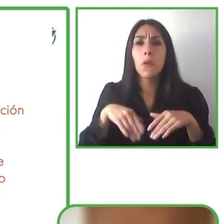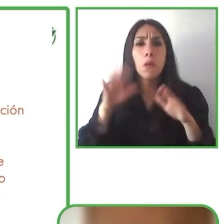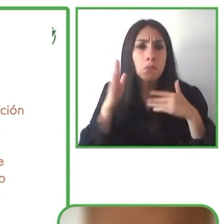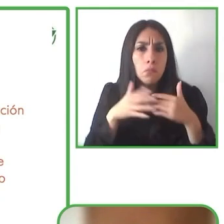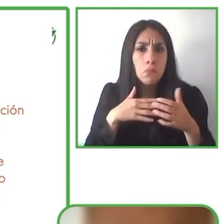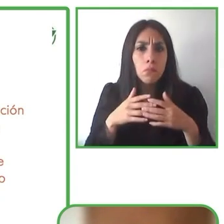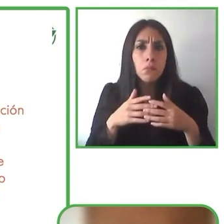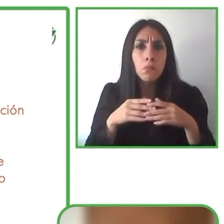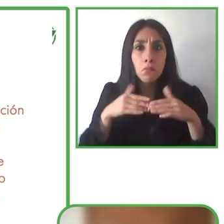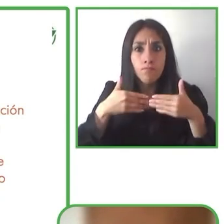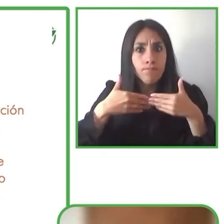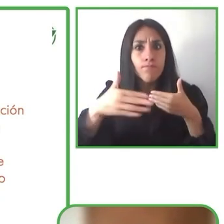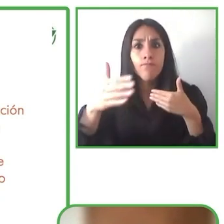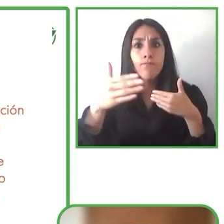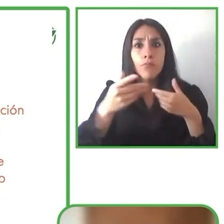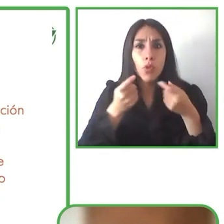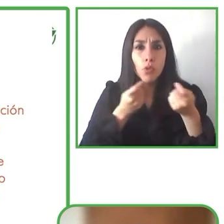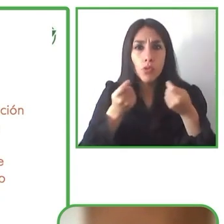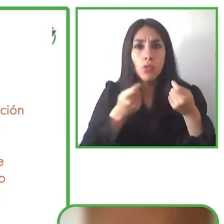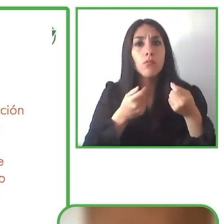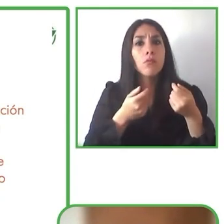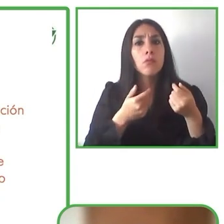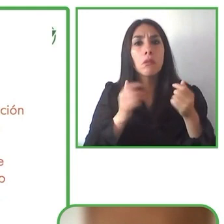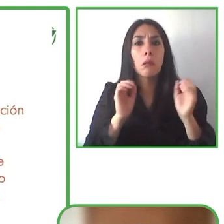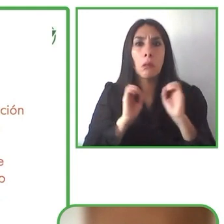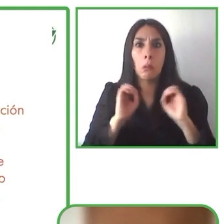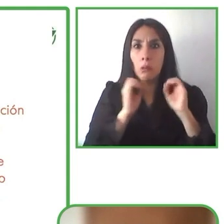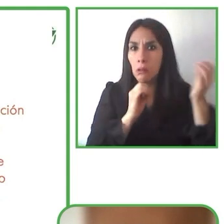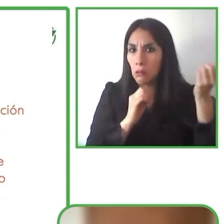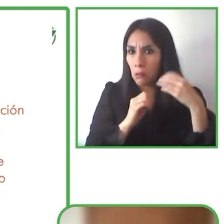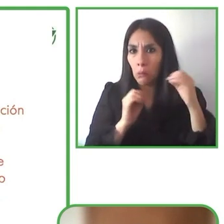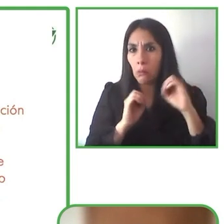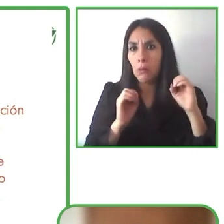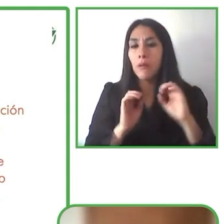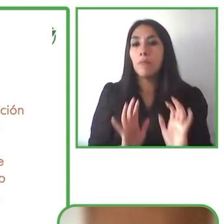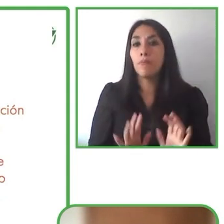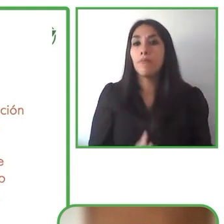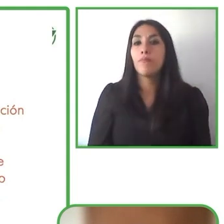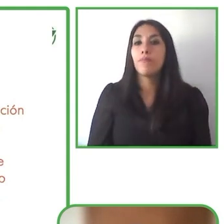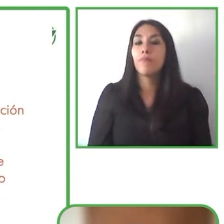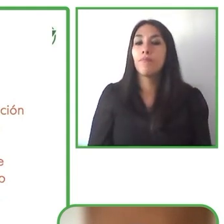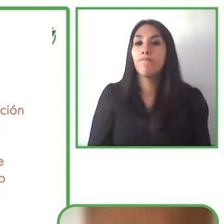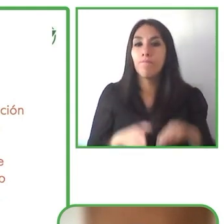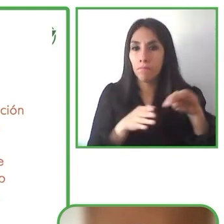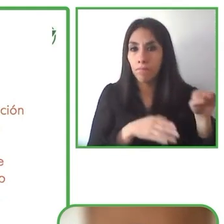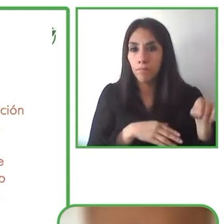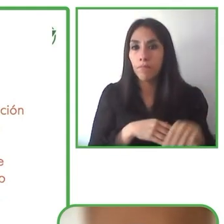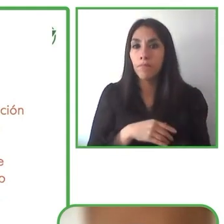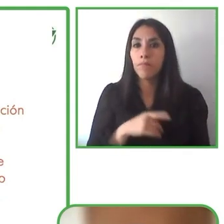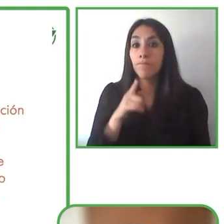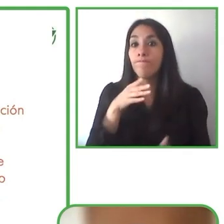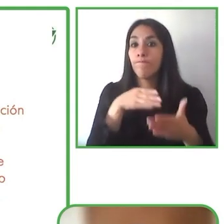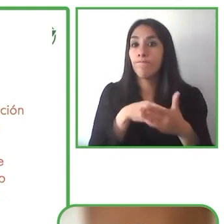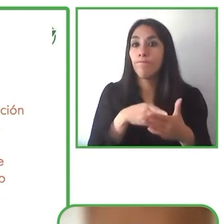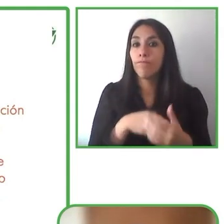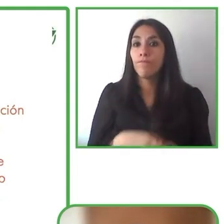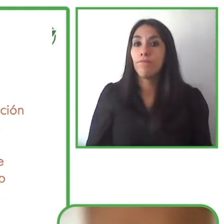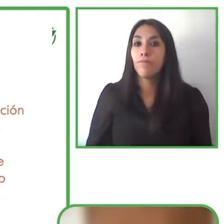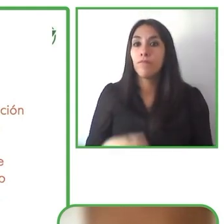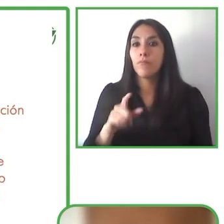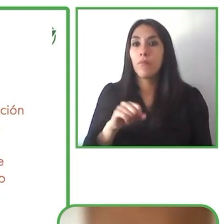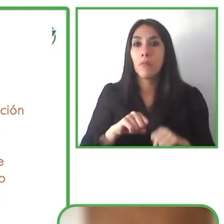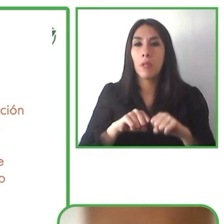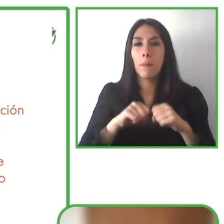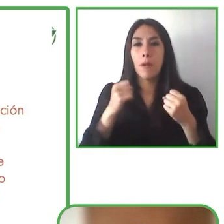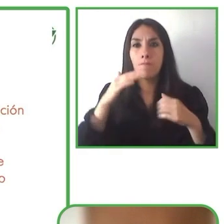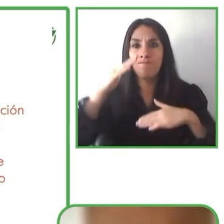sino que podamos derribar esas barreras que muchas veces no nos damos cuenta que existen